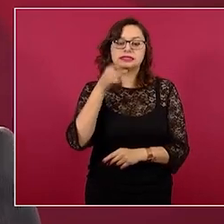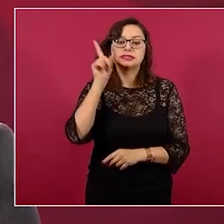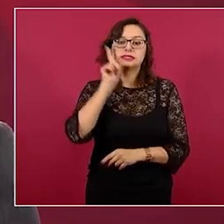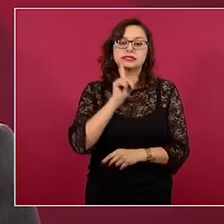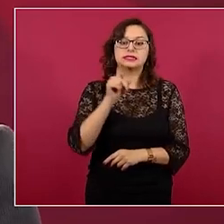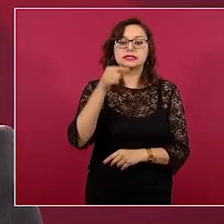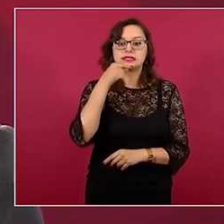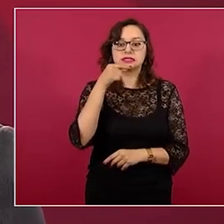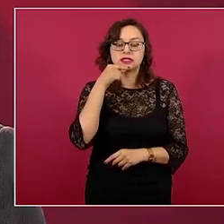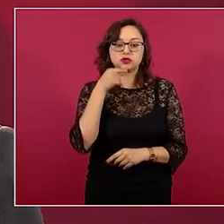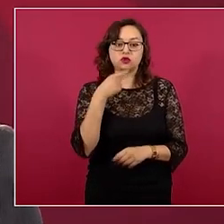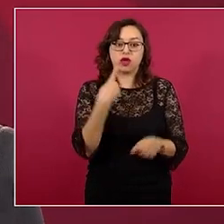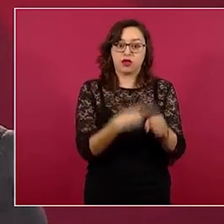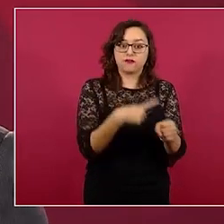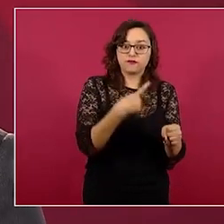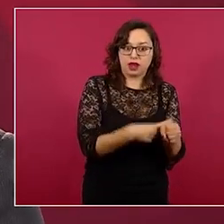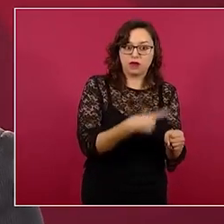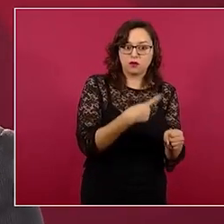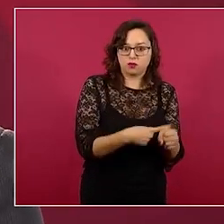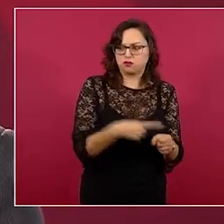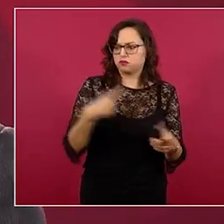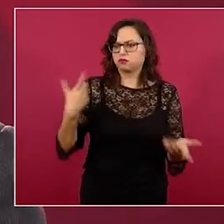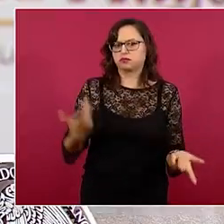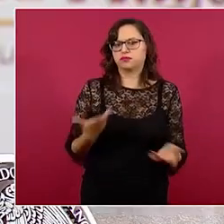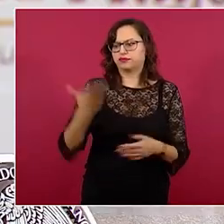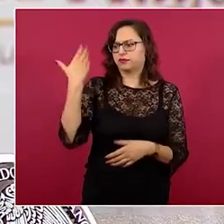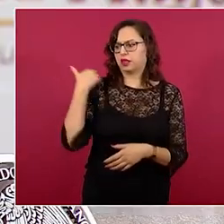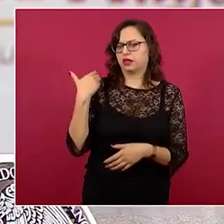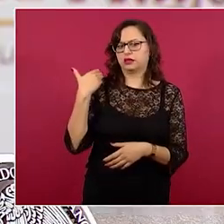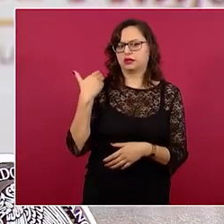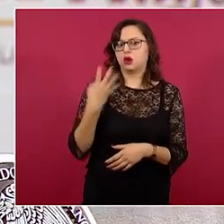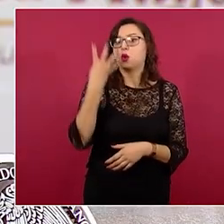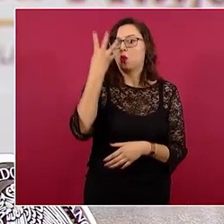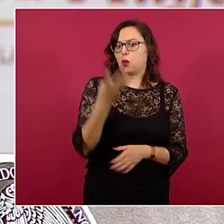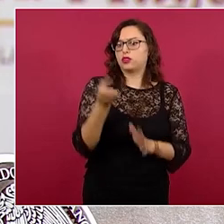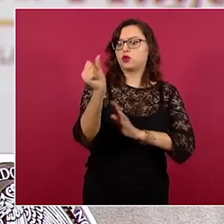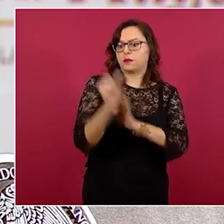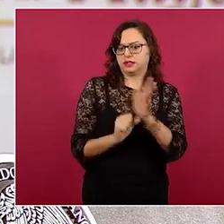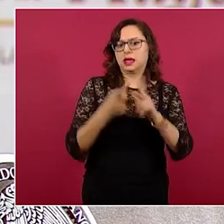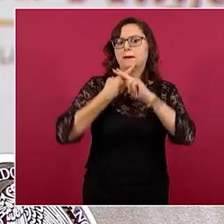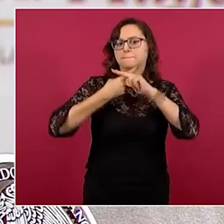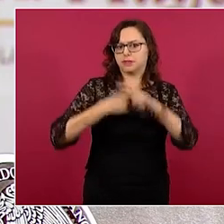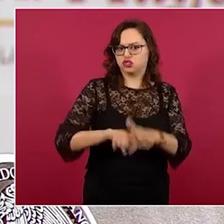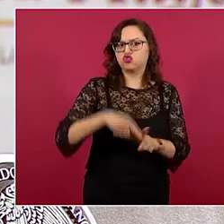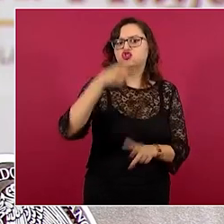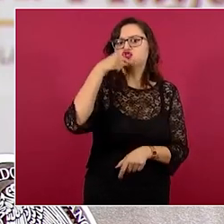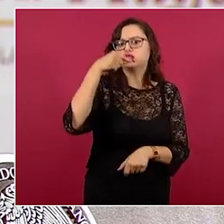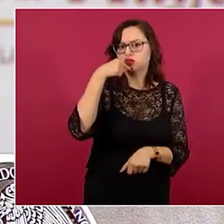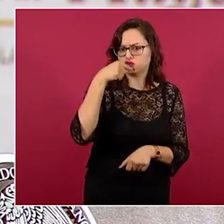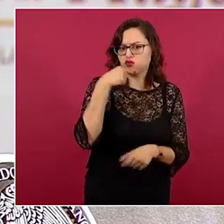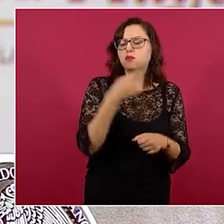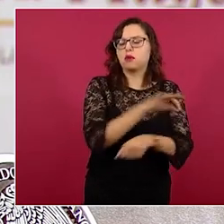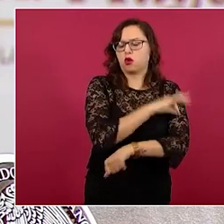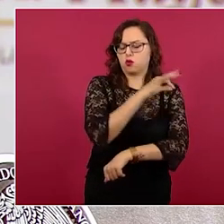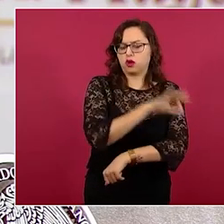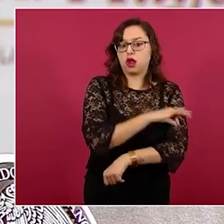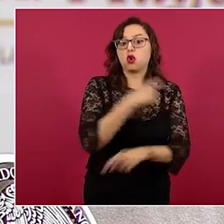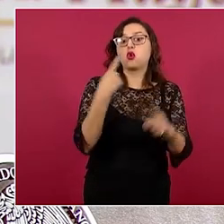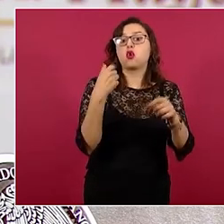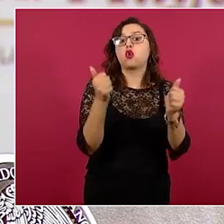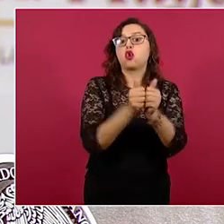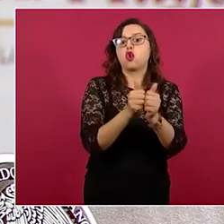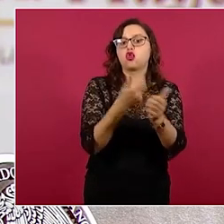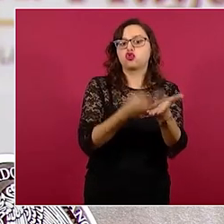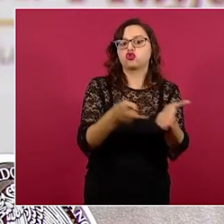con comorbilidades como lo hemos venido haciendo desde hace cuatro meses y medio sino también todos los